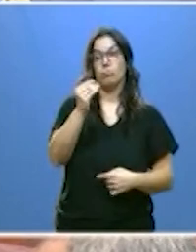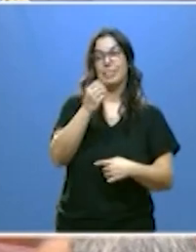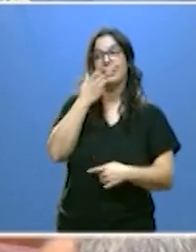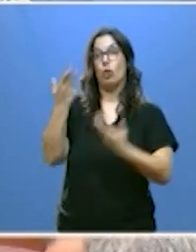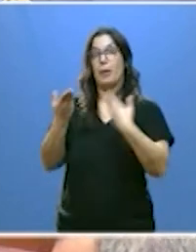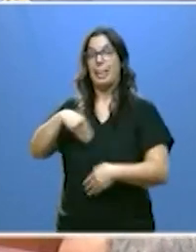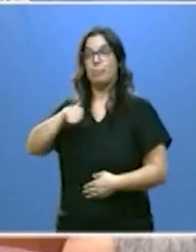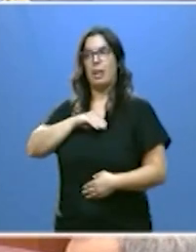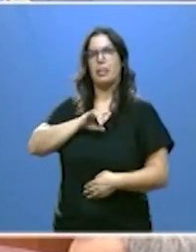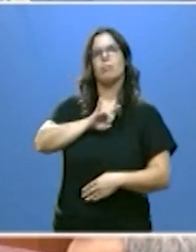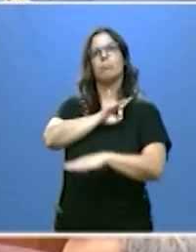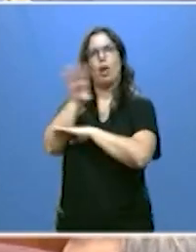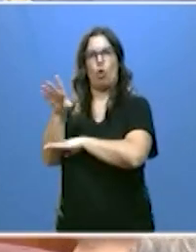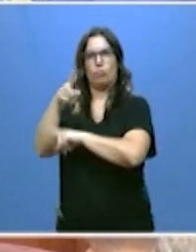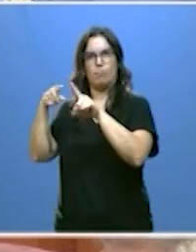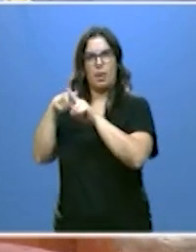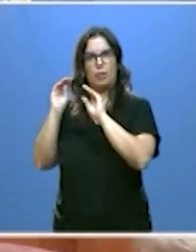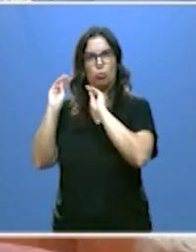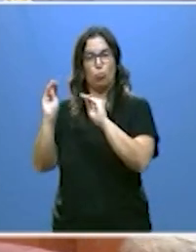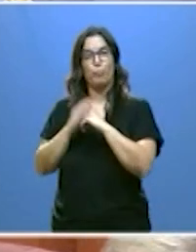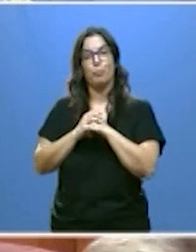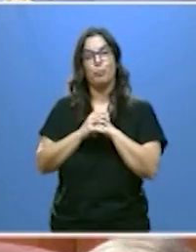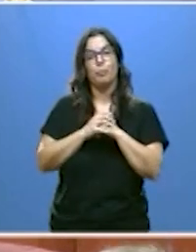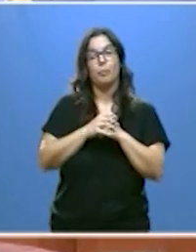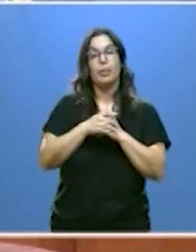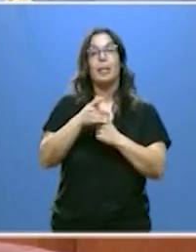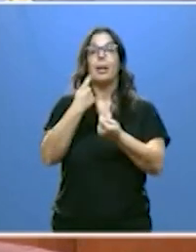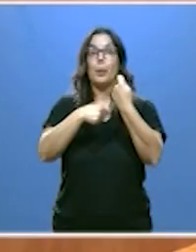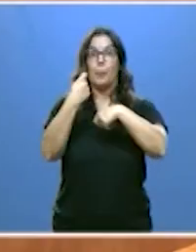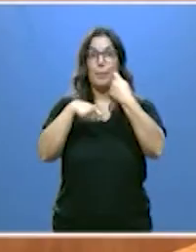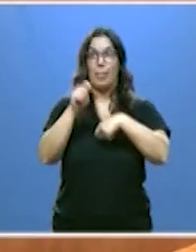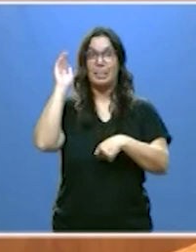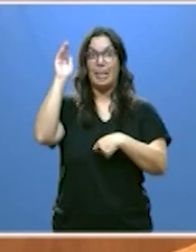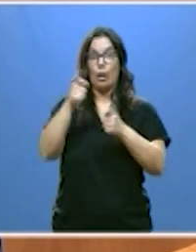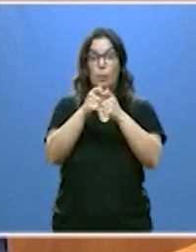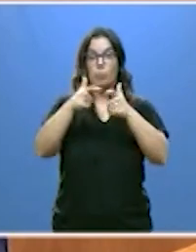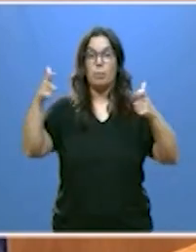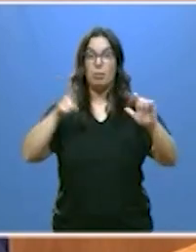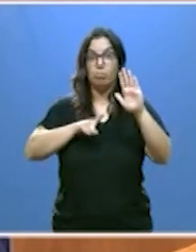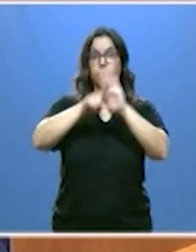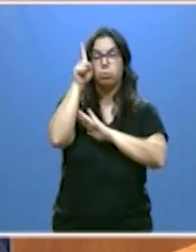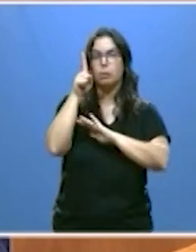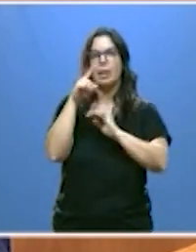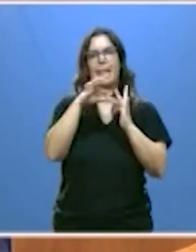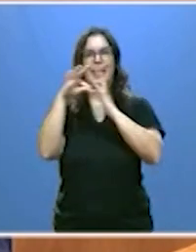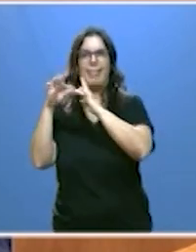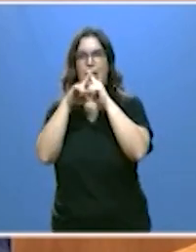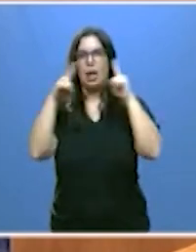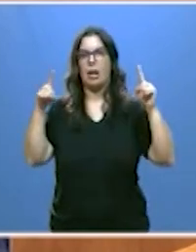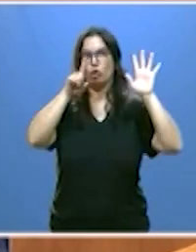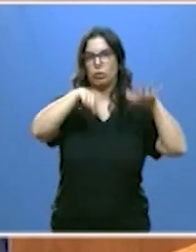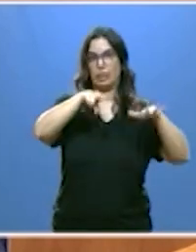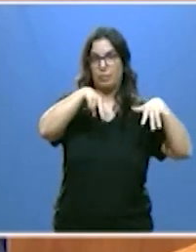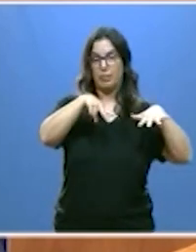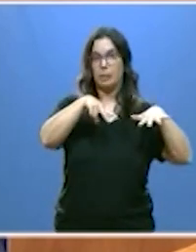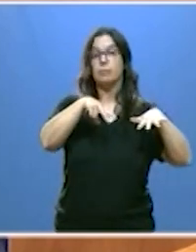lideramos el incremento de las exportaciones de España en los siete primeros meses del año con un